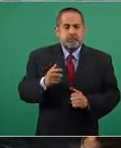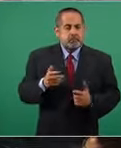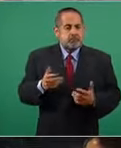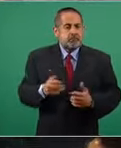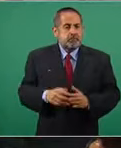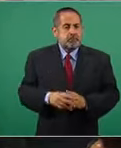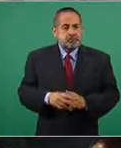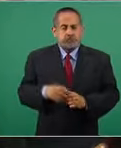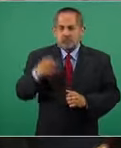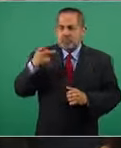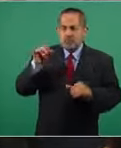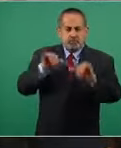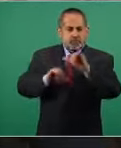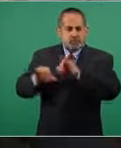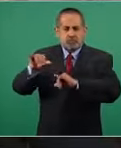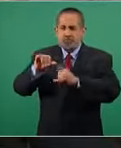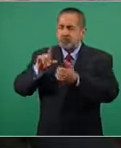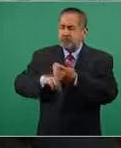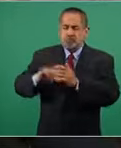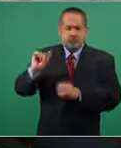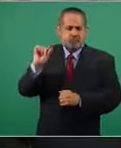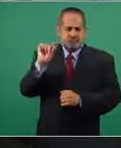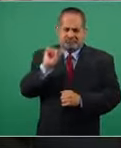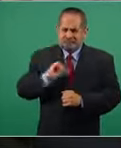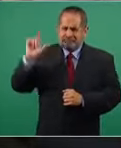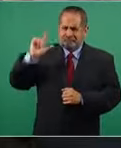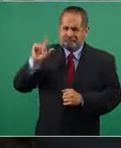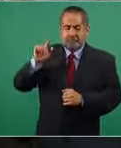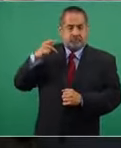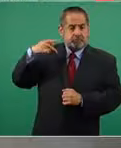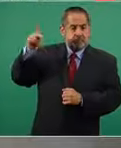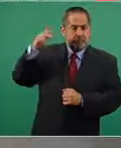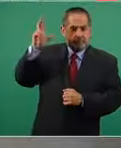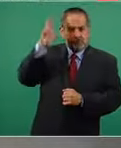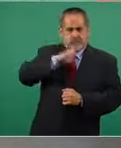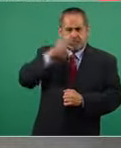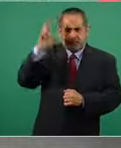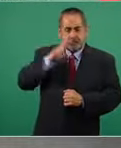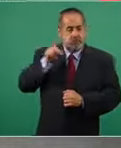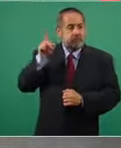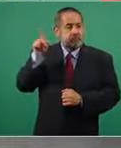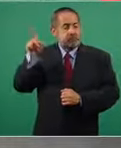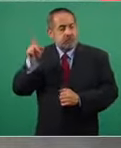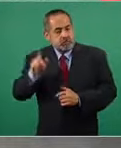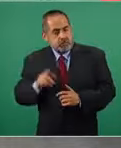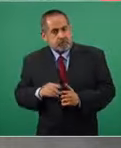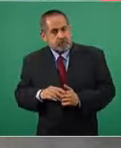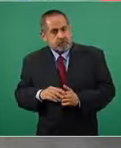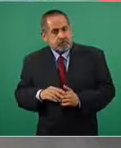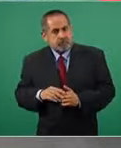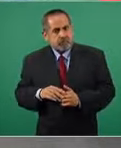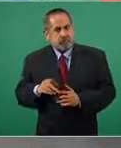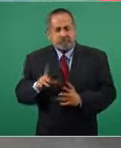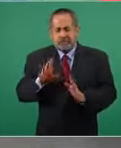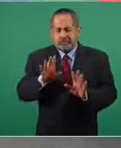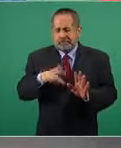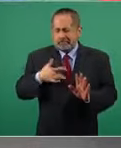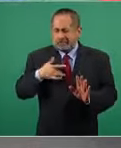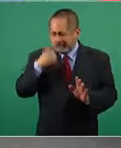laboratorio de mucho prestigio, laboratorio que incluso creo,